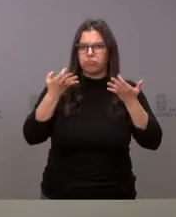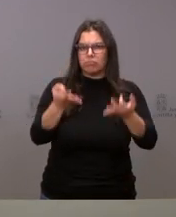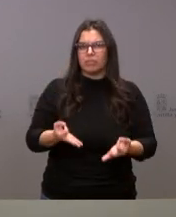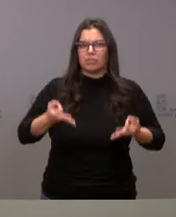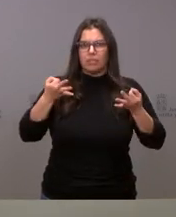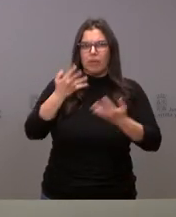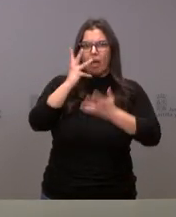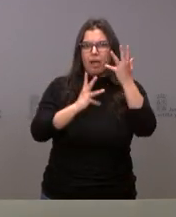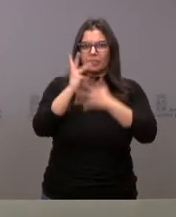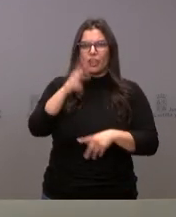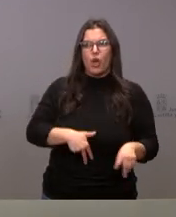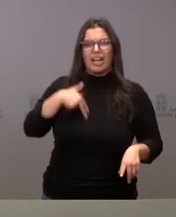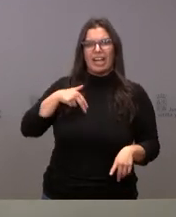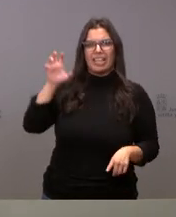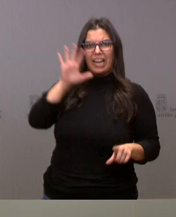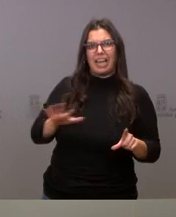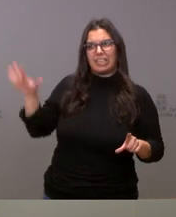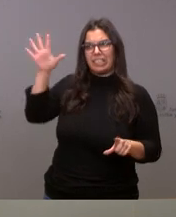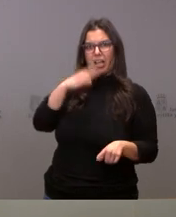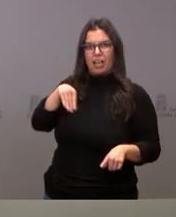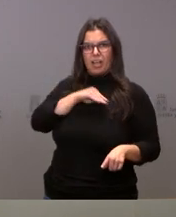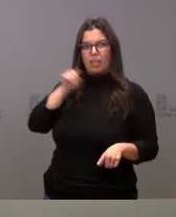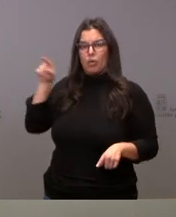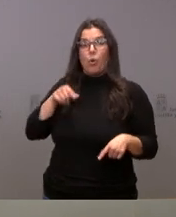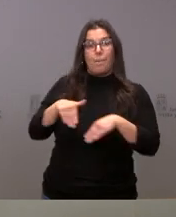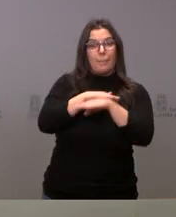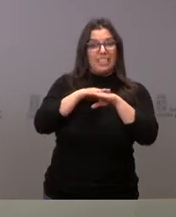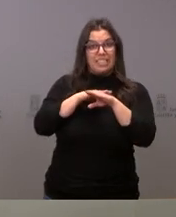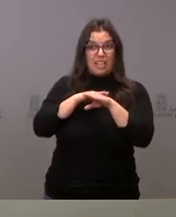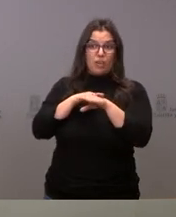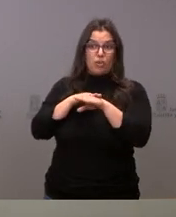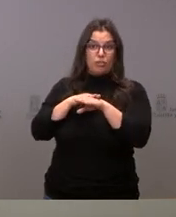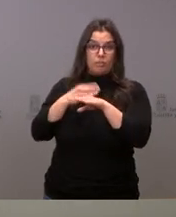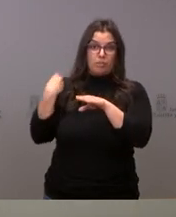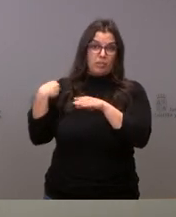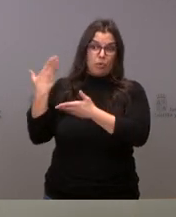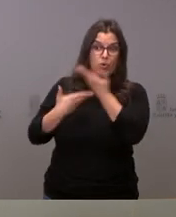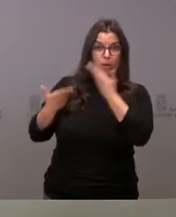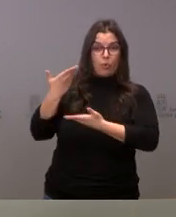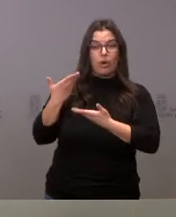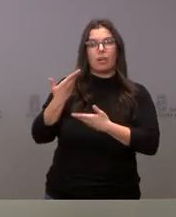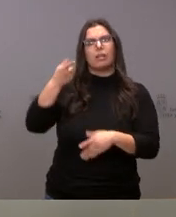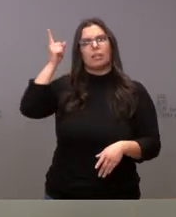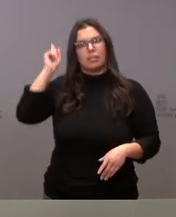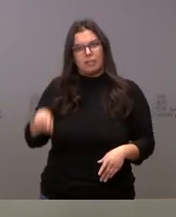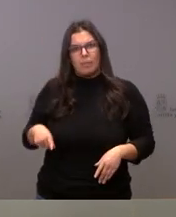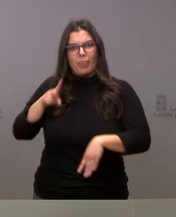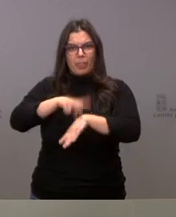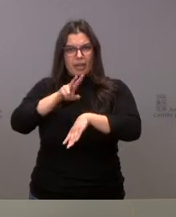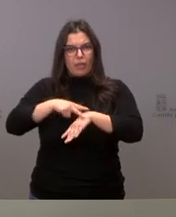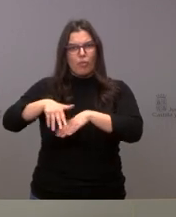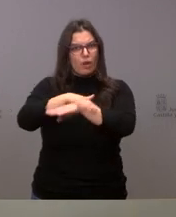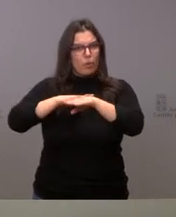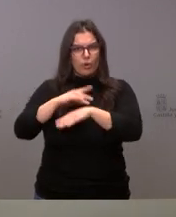tenido la Administración General del Estado, tanto los ministerios implicados en esta convocatoria electoral como la propia delegación del